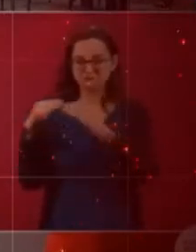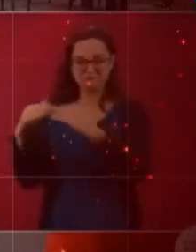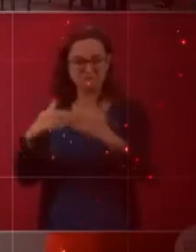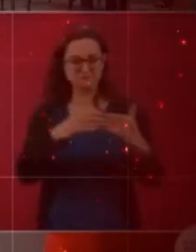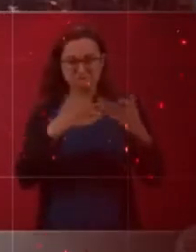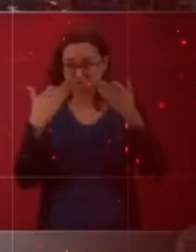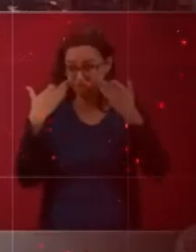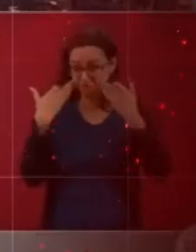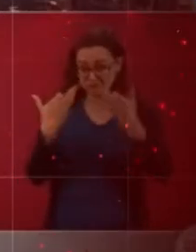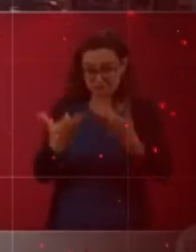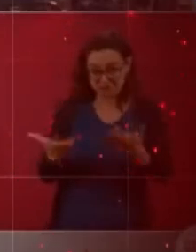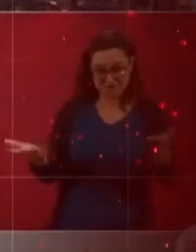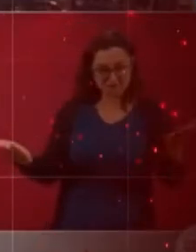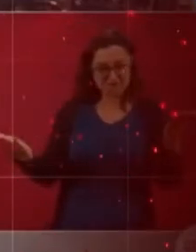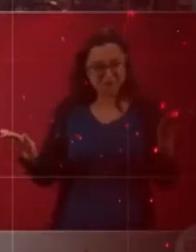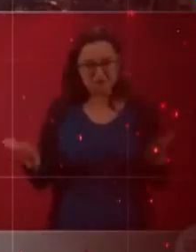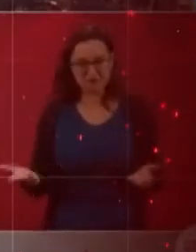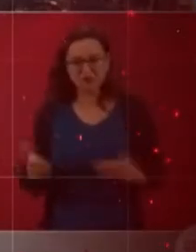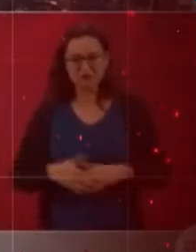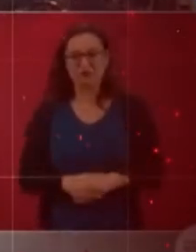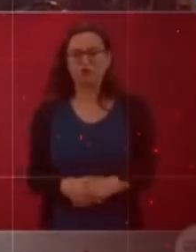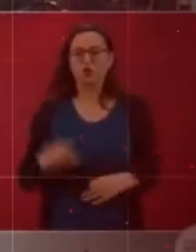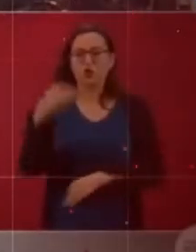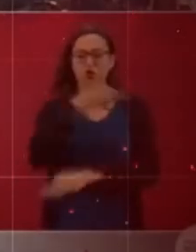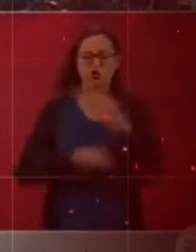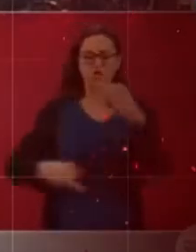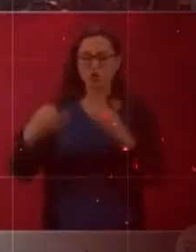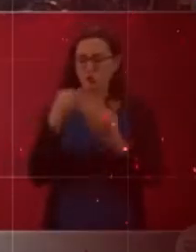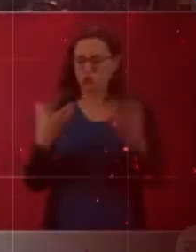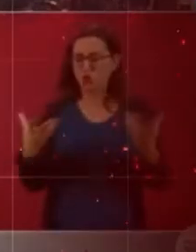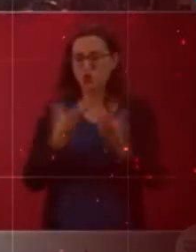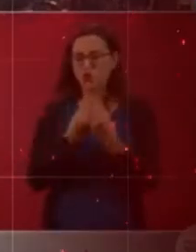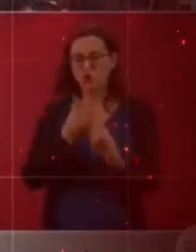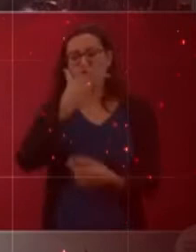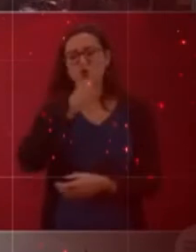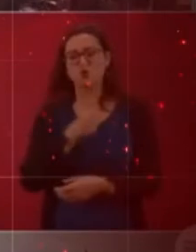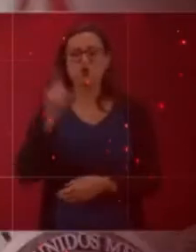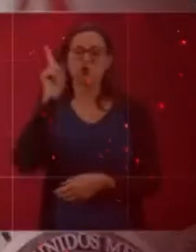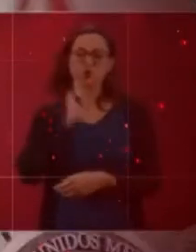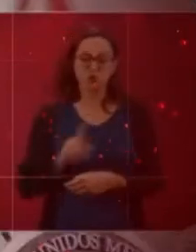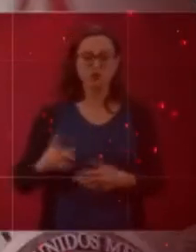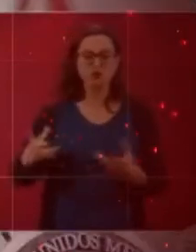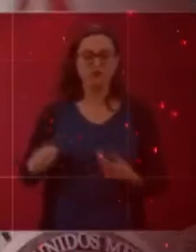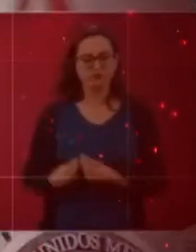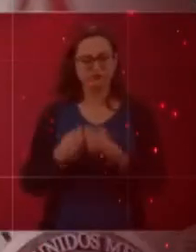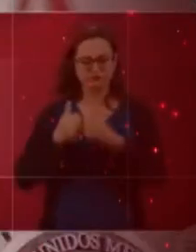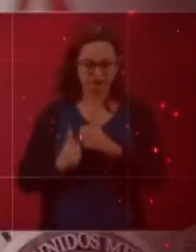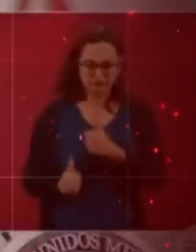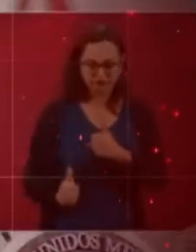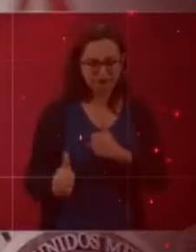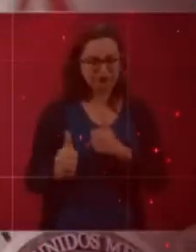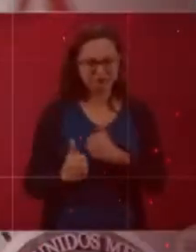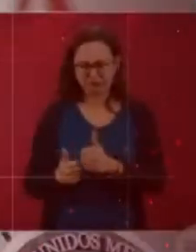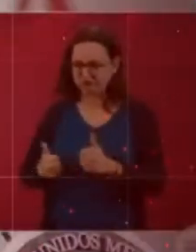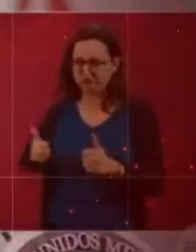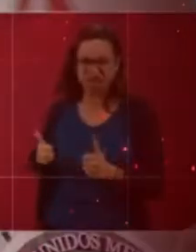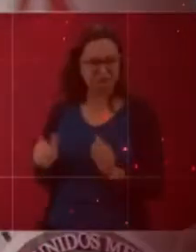Todos y todas formamos parte de este proyecto y no dejaremos a nadie atrás ni a nadie afuera.